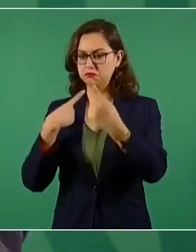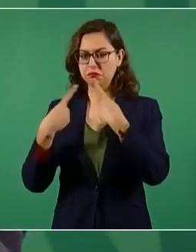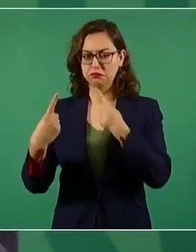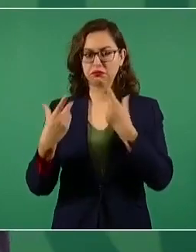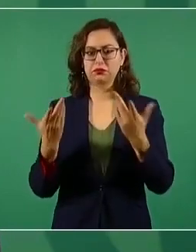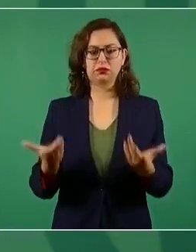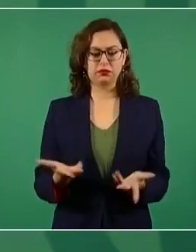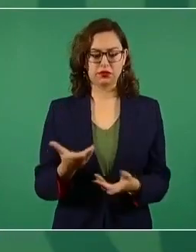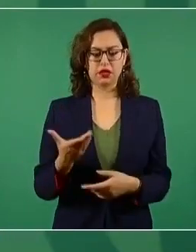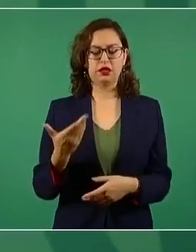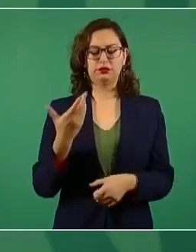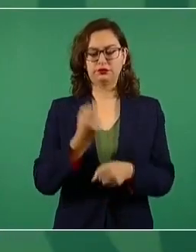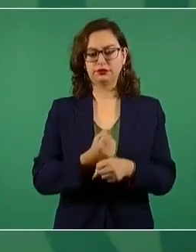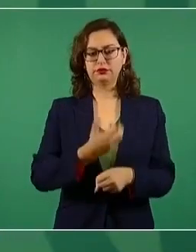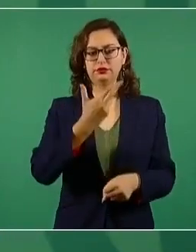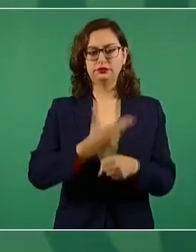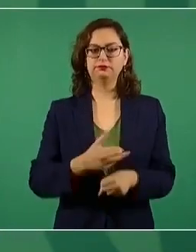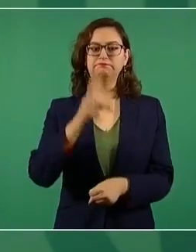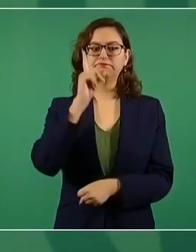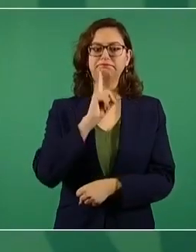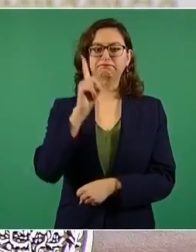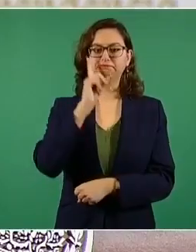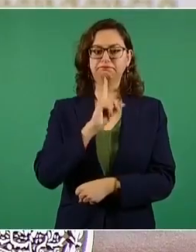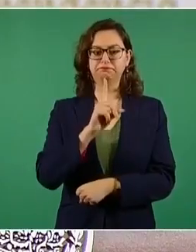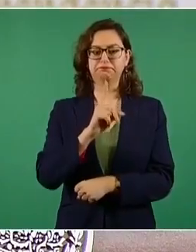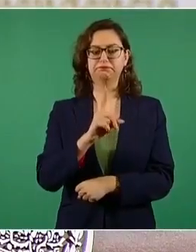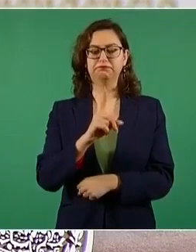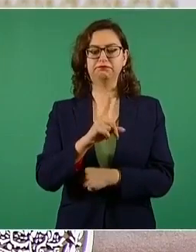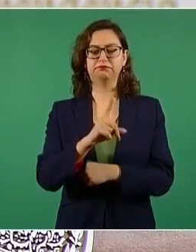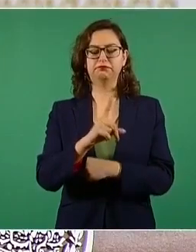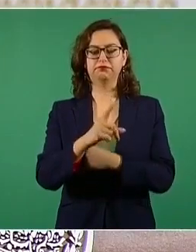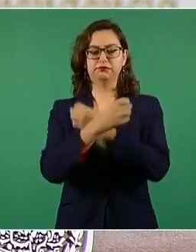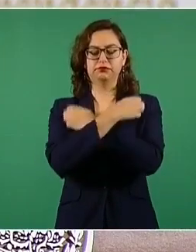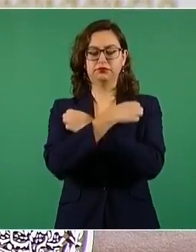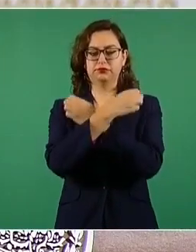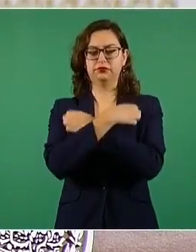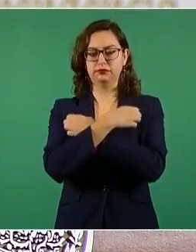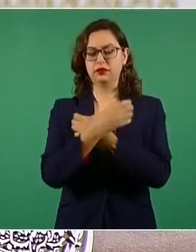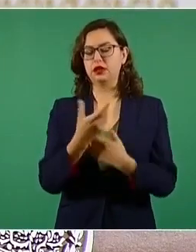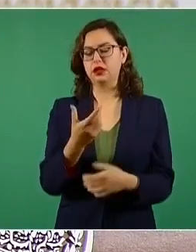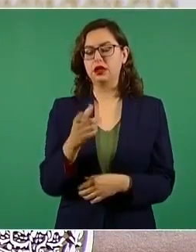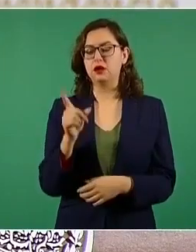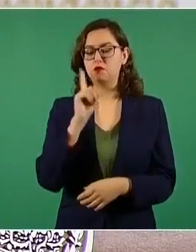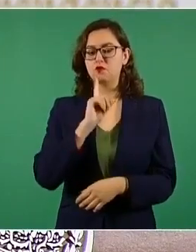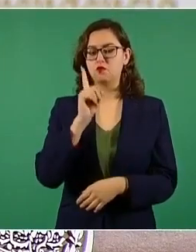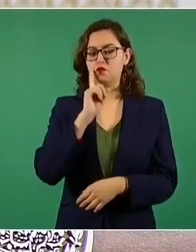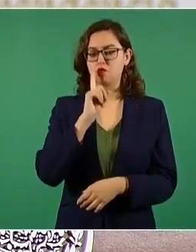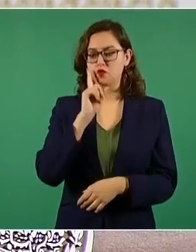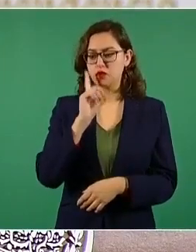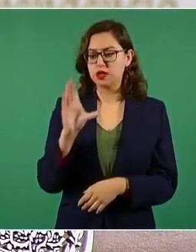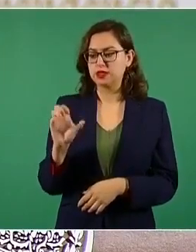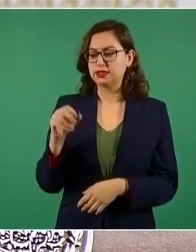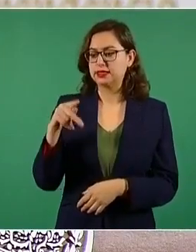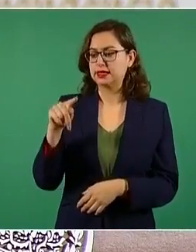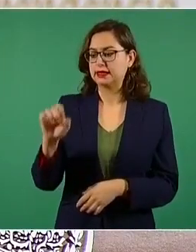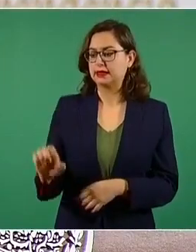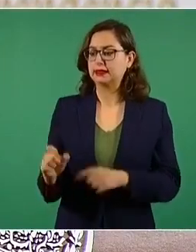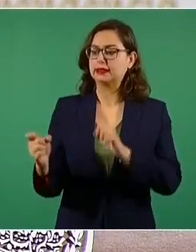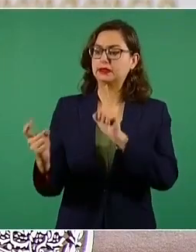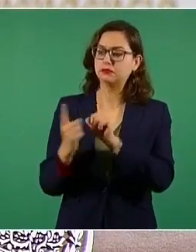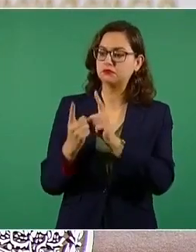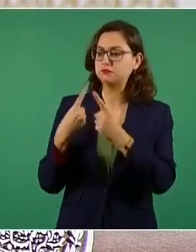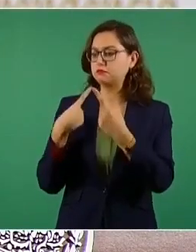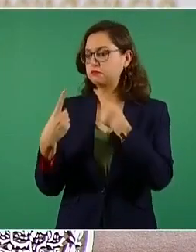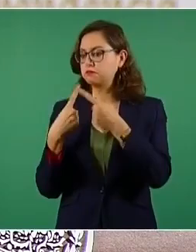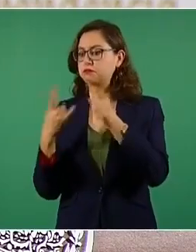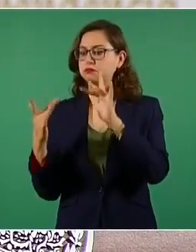haciendo la secretaria de Educación, se está abierto a escuchar a